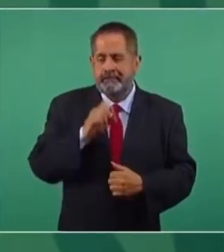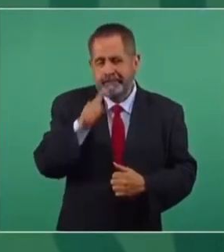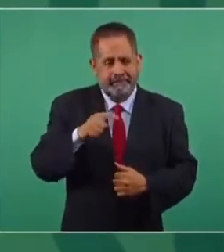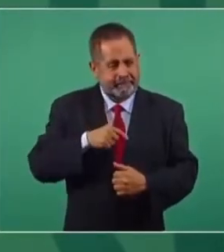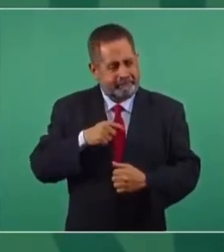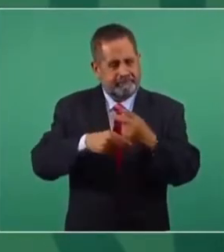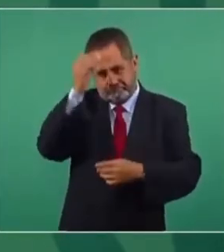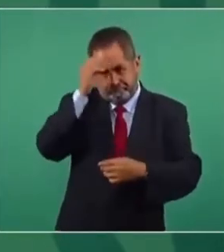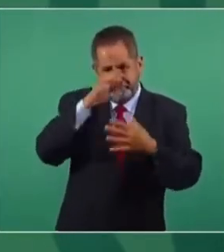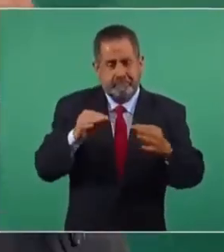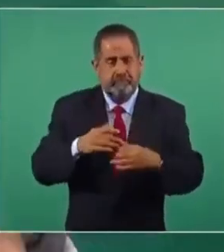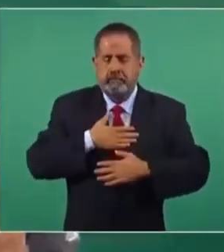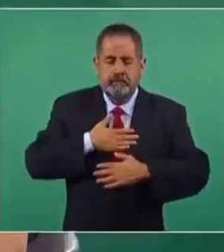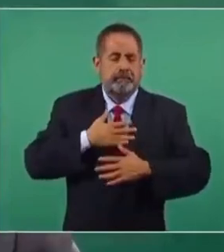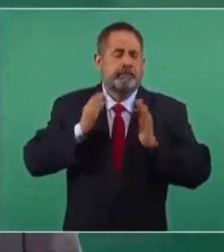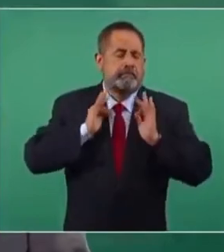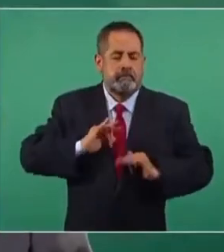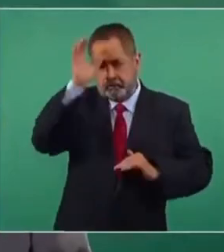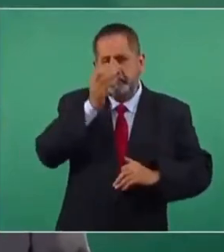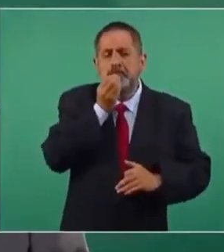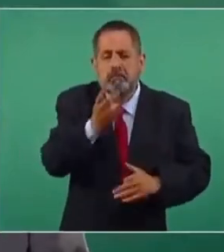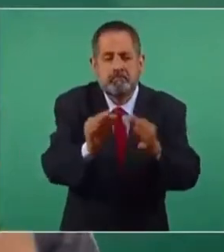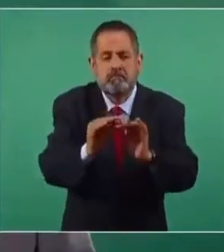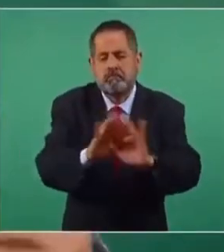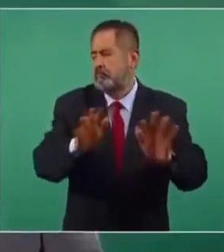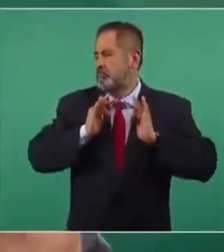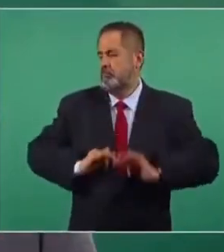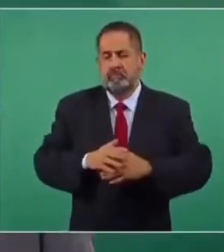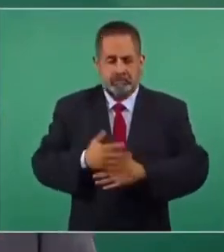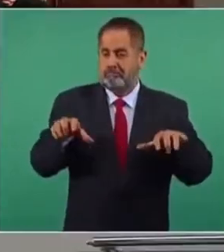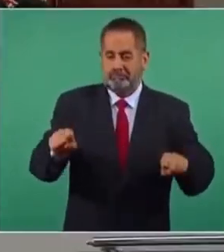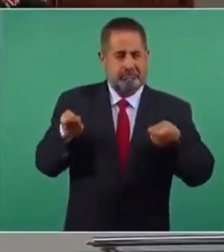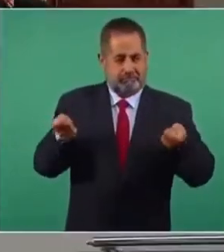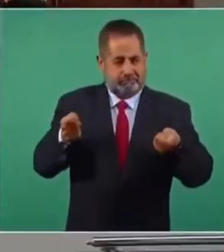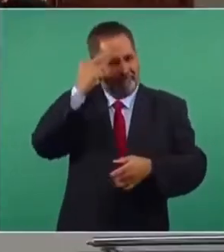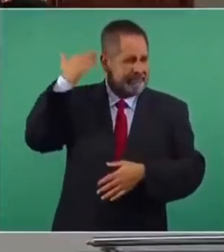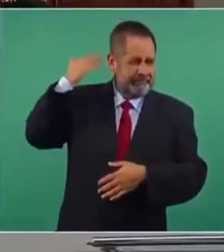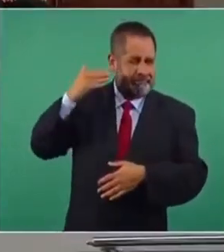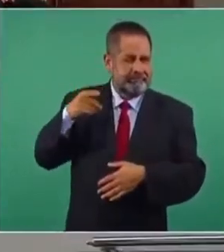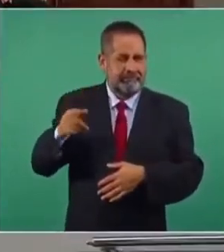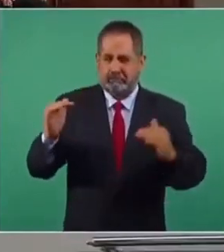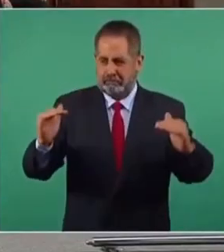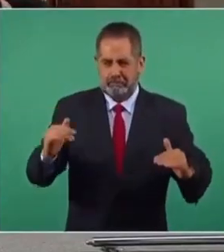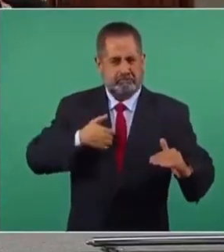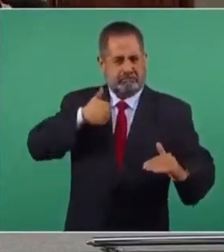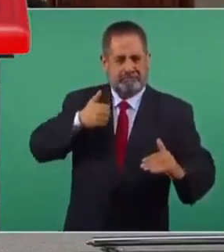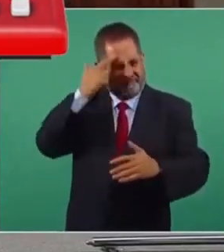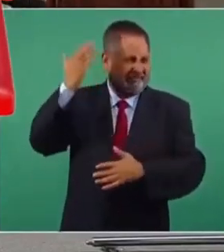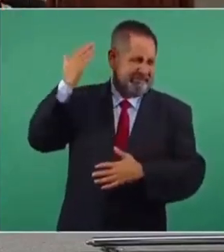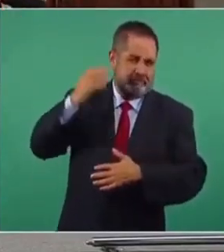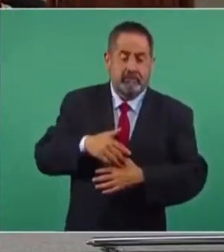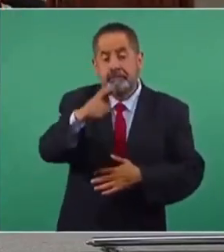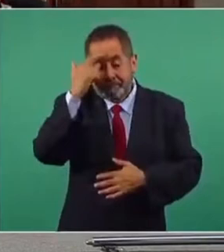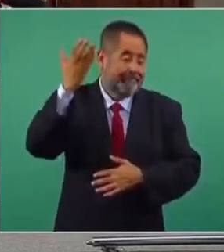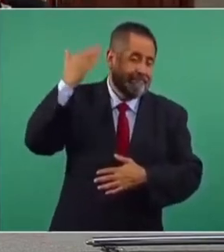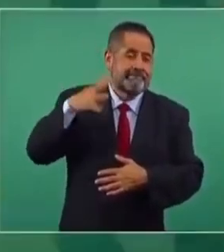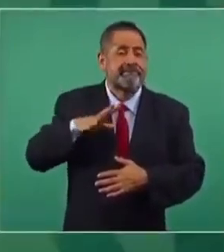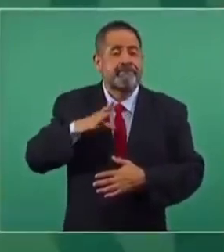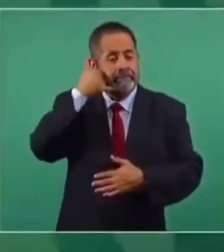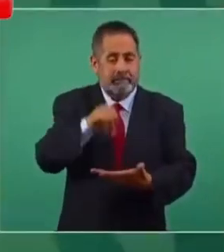que opinar? Porque me quedo con mi conciencia tranquila, porque siempre digo lo que pienso. Antes había un teléfono